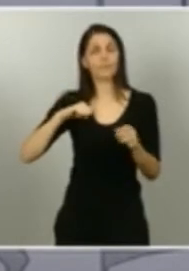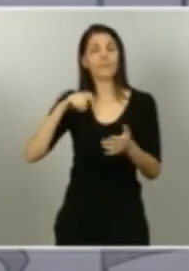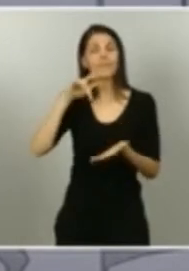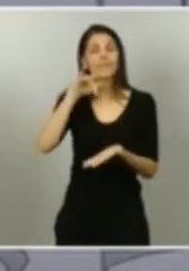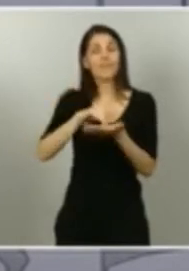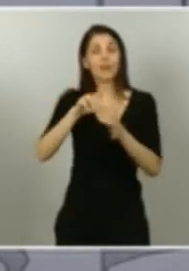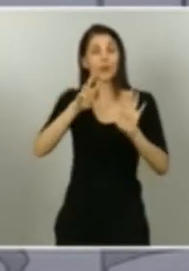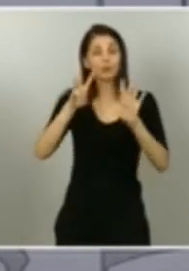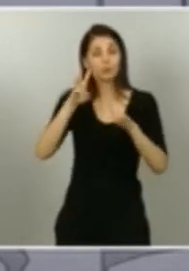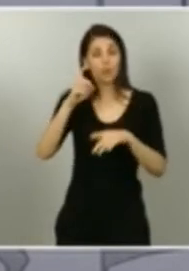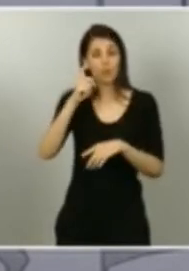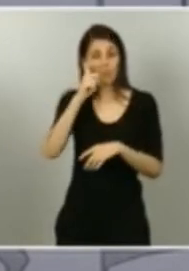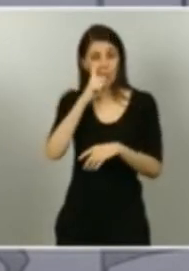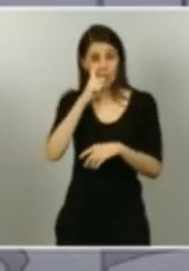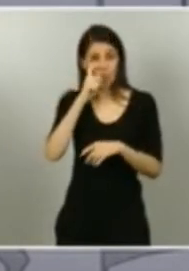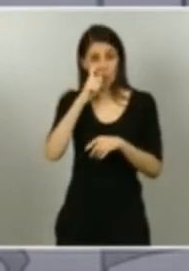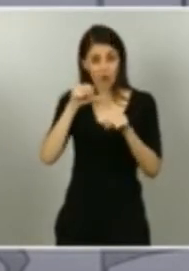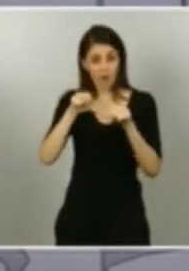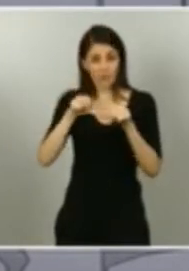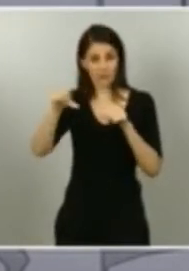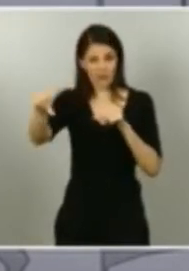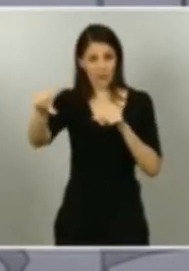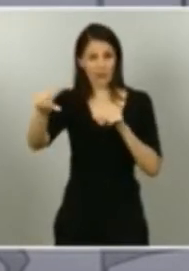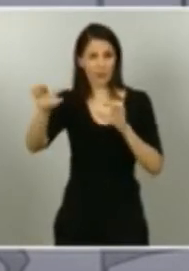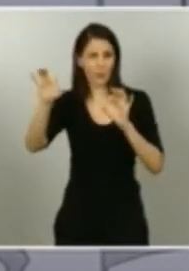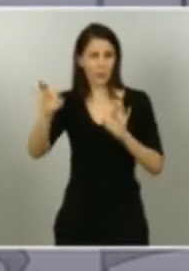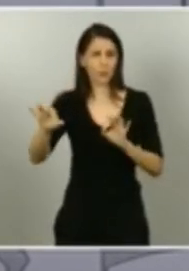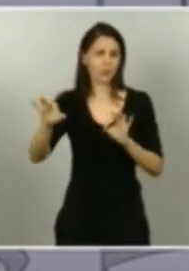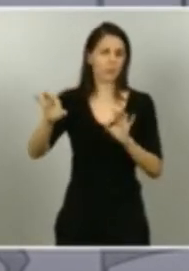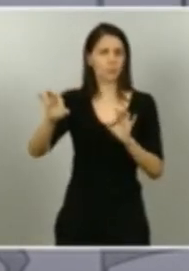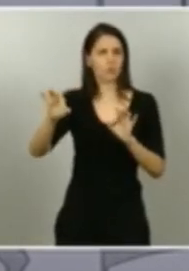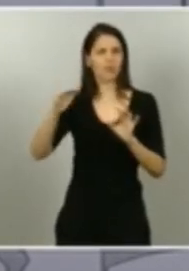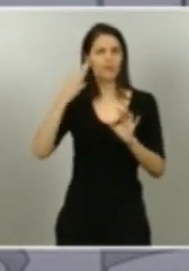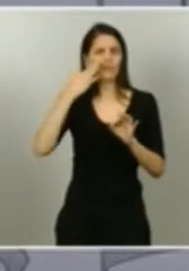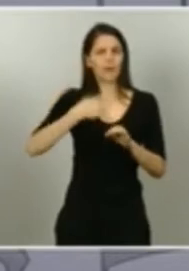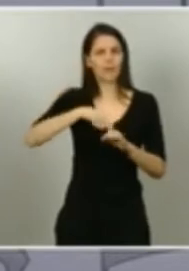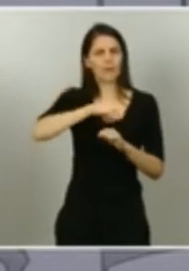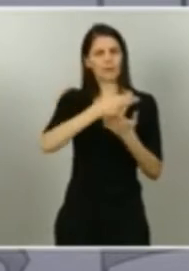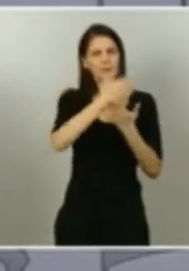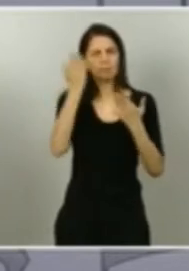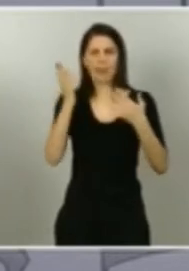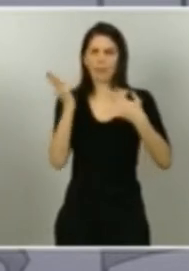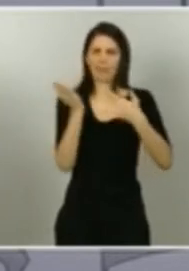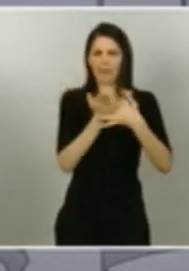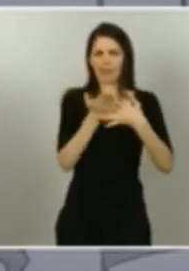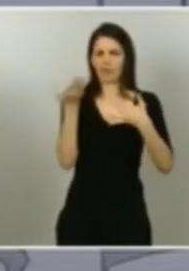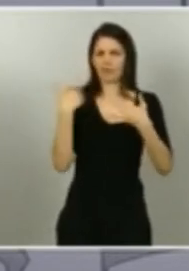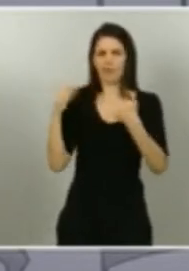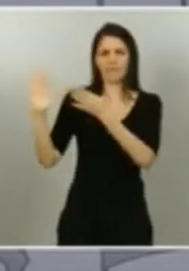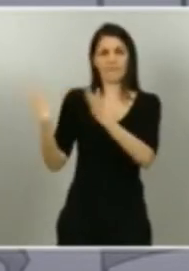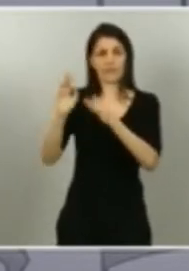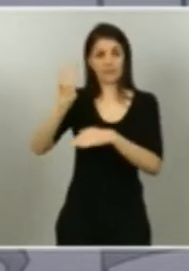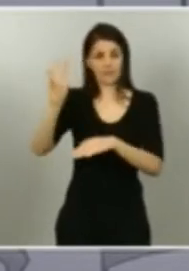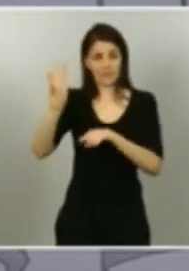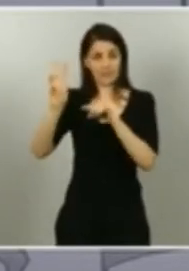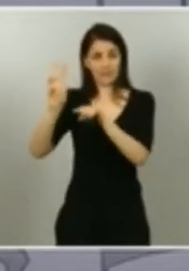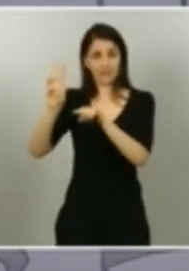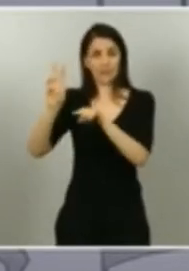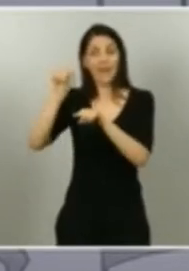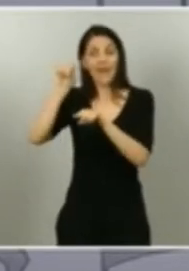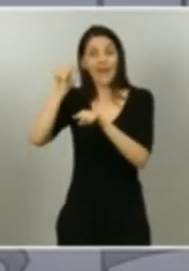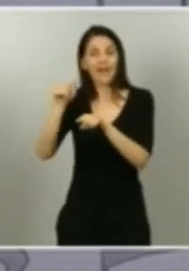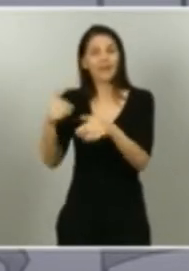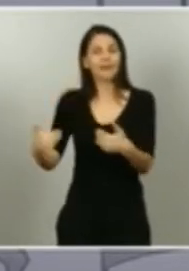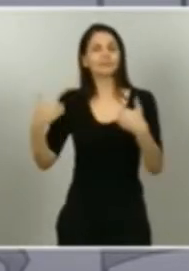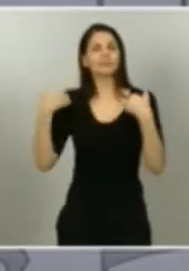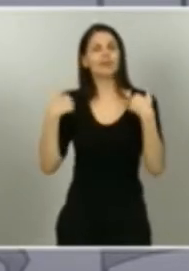la mitad de nuestro país debería estar en fase 3, la autoridad para la desescalada en cada territorio será el presidente o